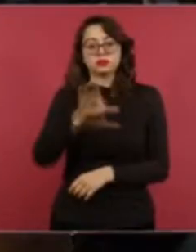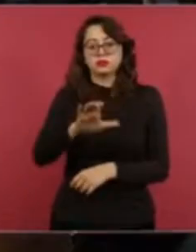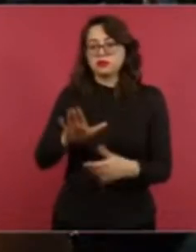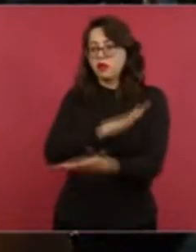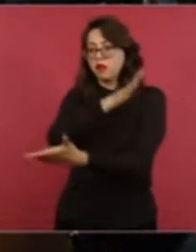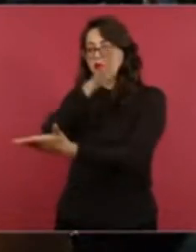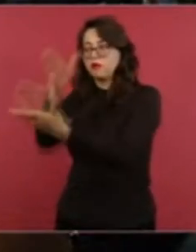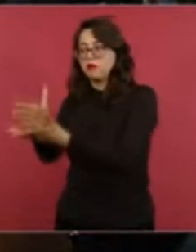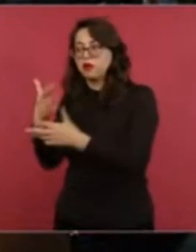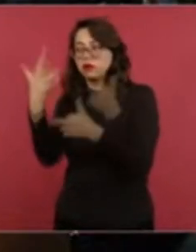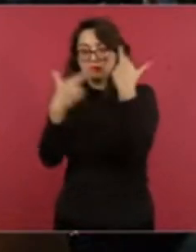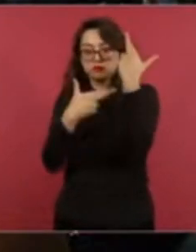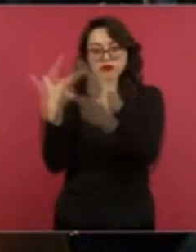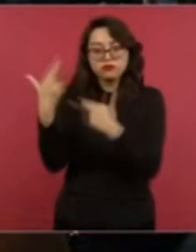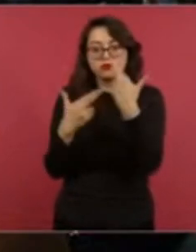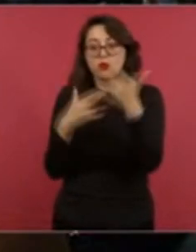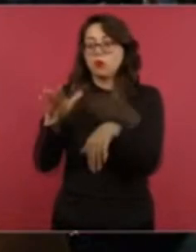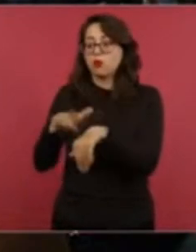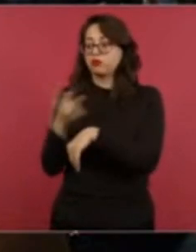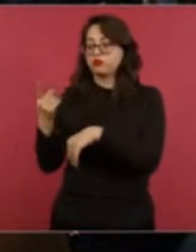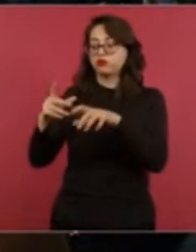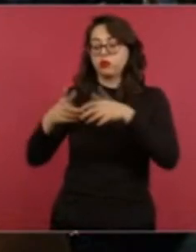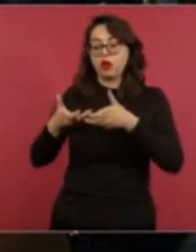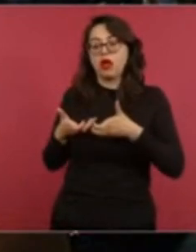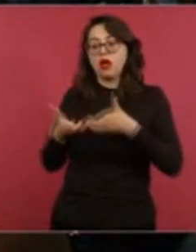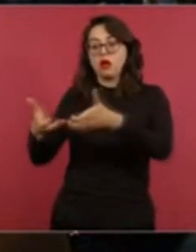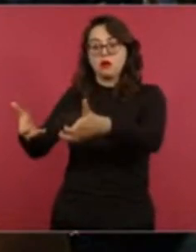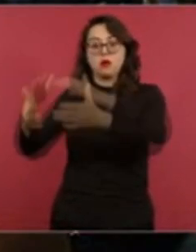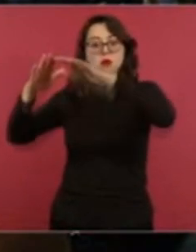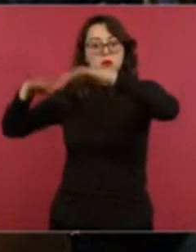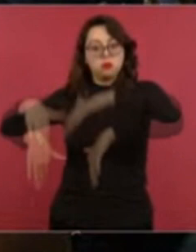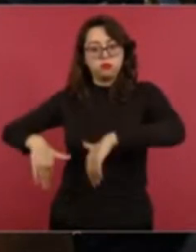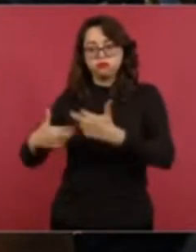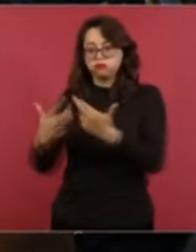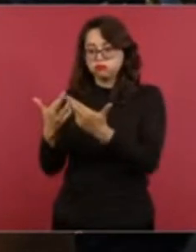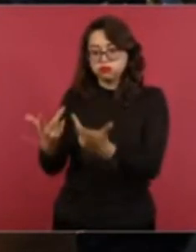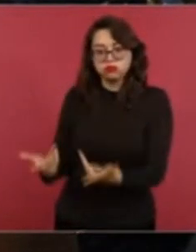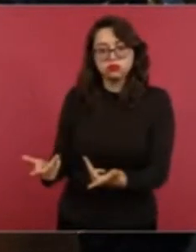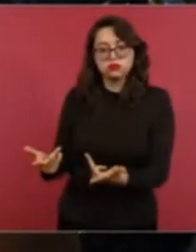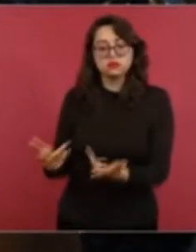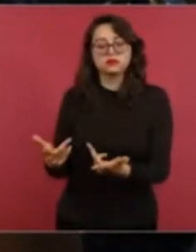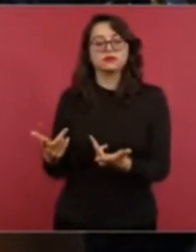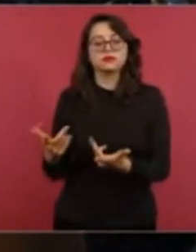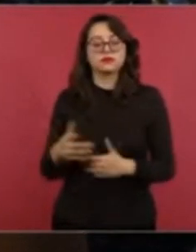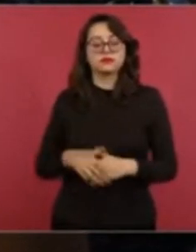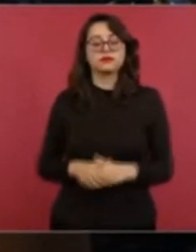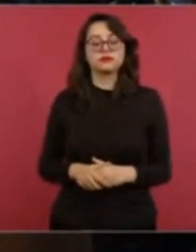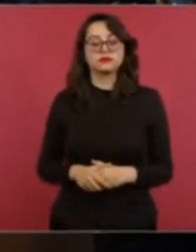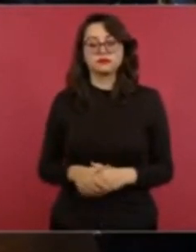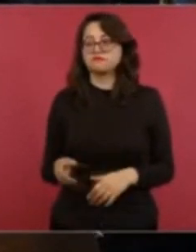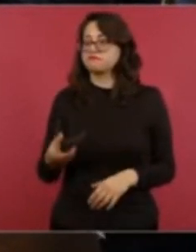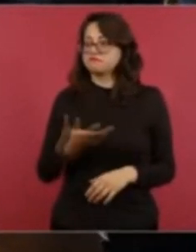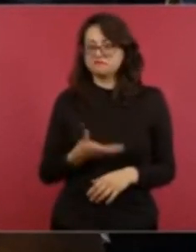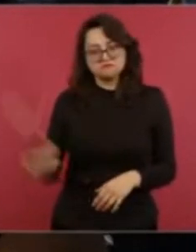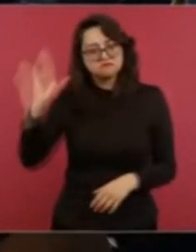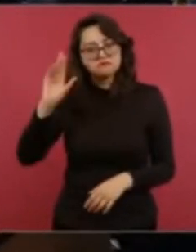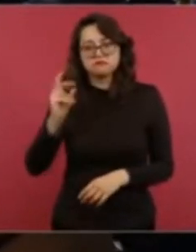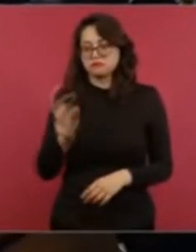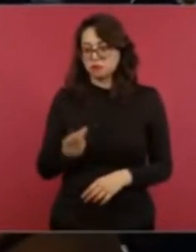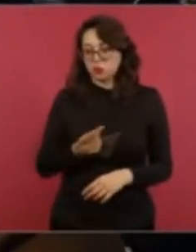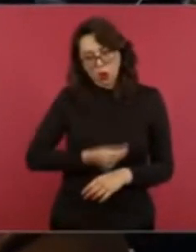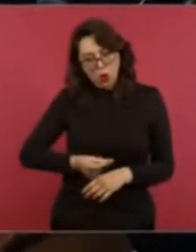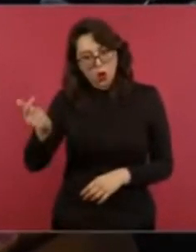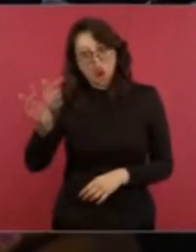porque se hizo un socavón en la carretera de Iztapa a Acapulco. Entonces, eso hoy en la mañana